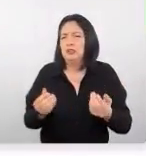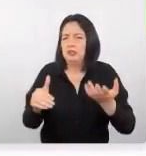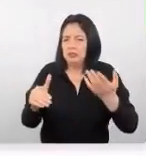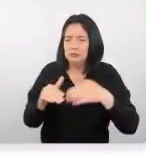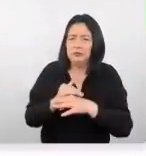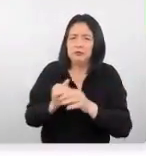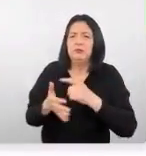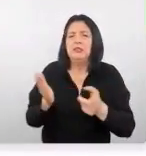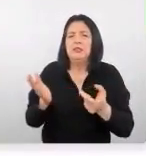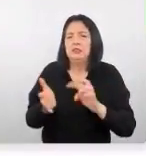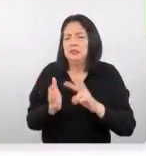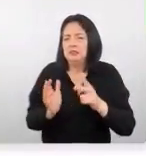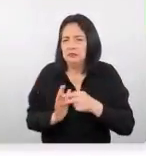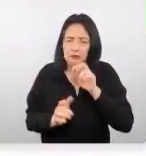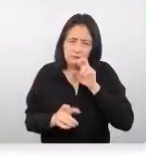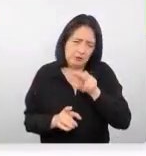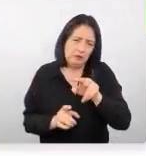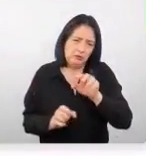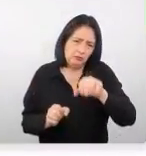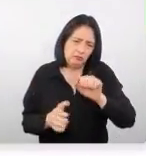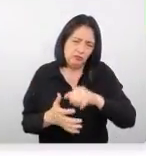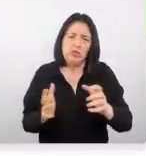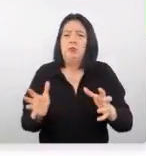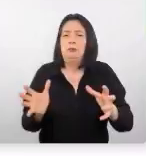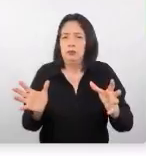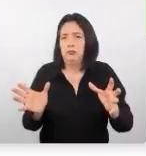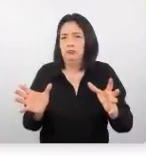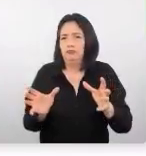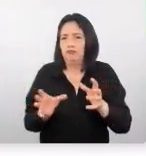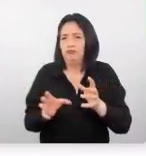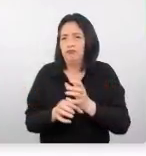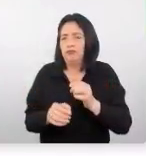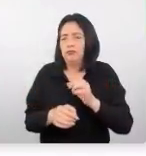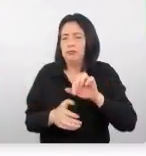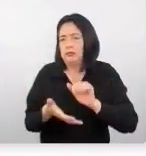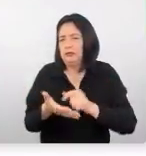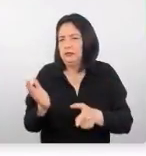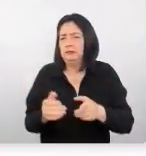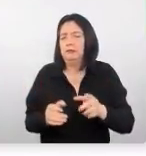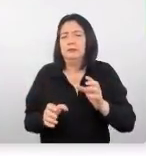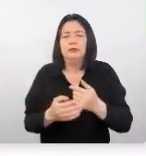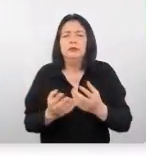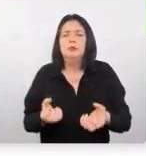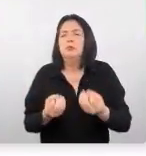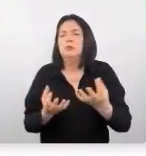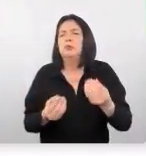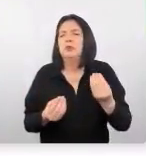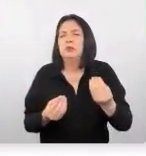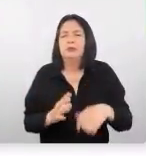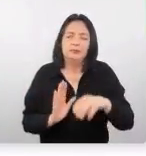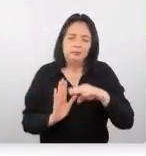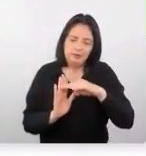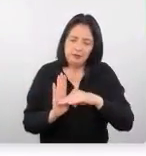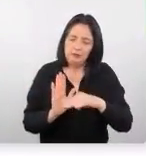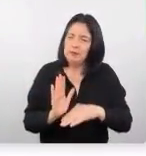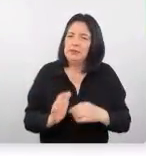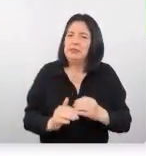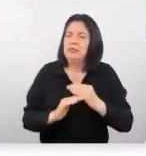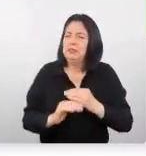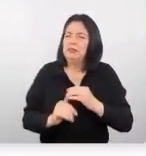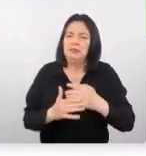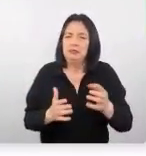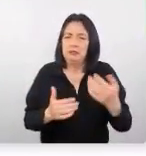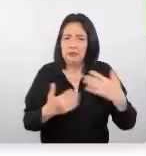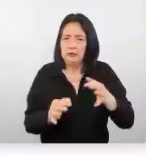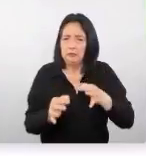justamente estamos viendo que si ha habido una contracción y esta contracción principalmente son por estas restricciones que hemos venido